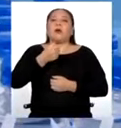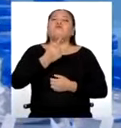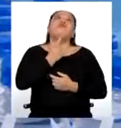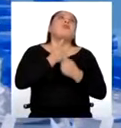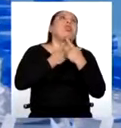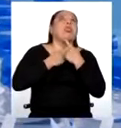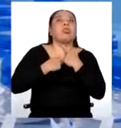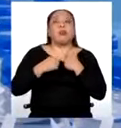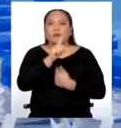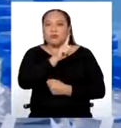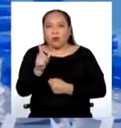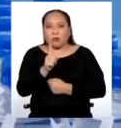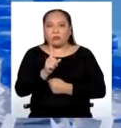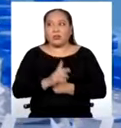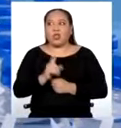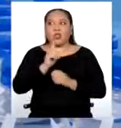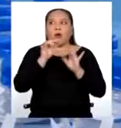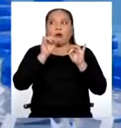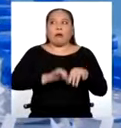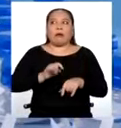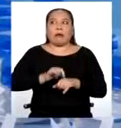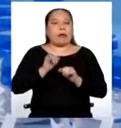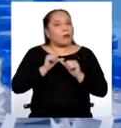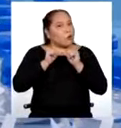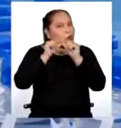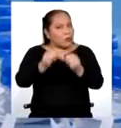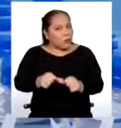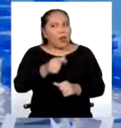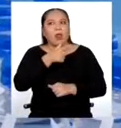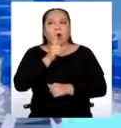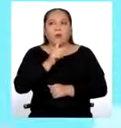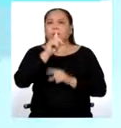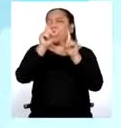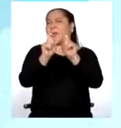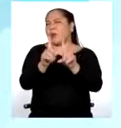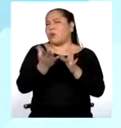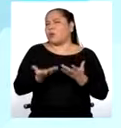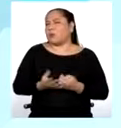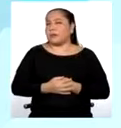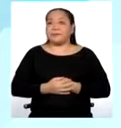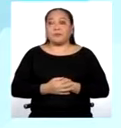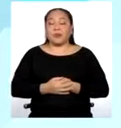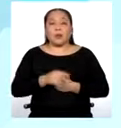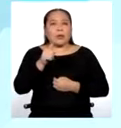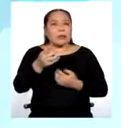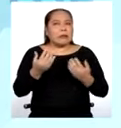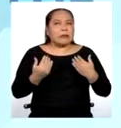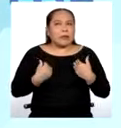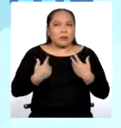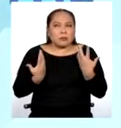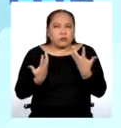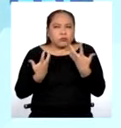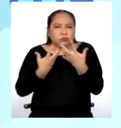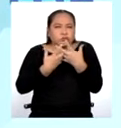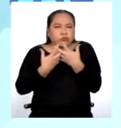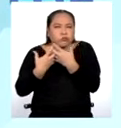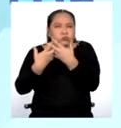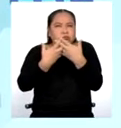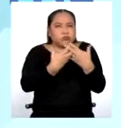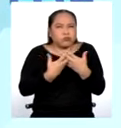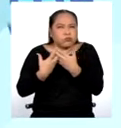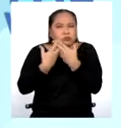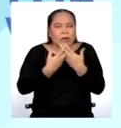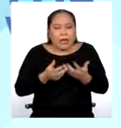Es decir, para no quedarse sin agua. Hugo, tenemos para ti una pregunta. ¿Existe alguna estrecha relación entre el